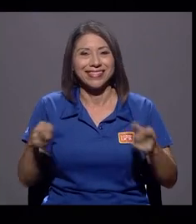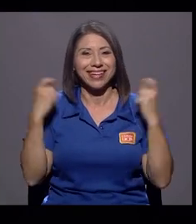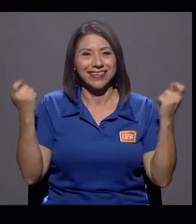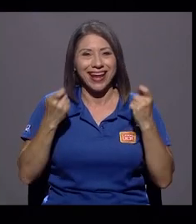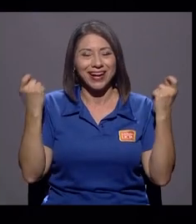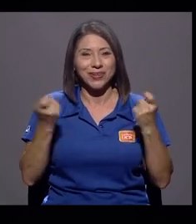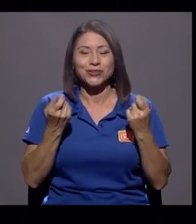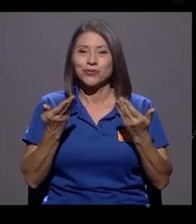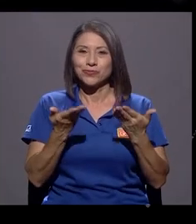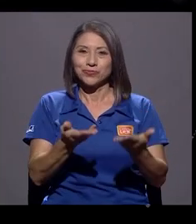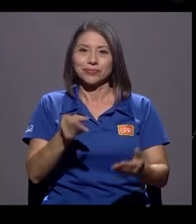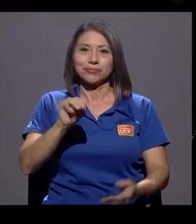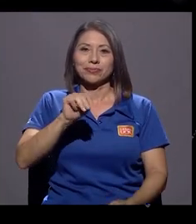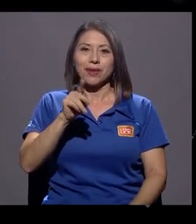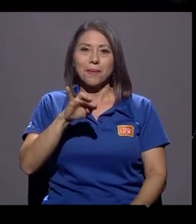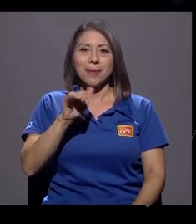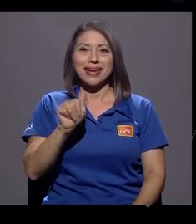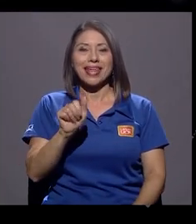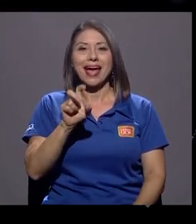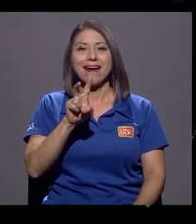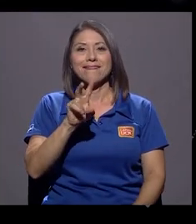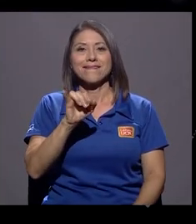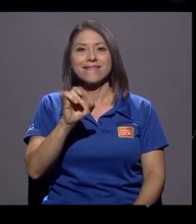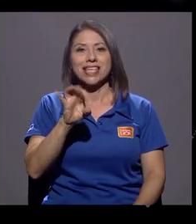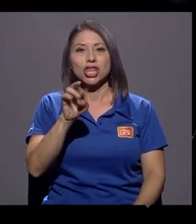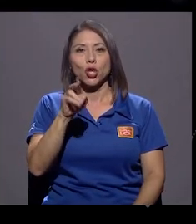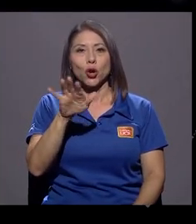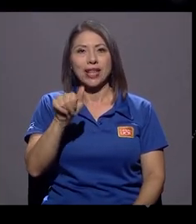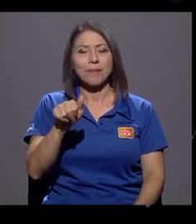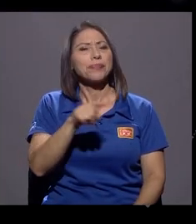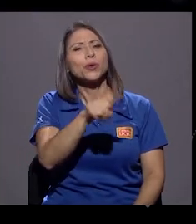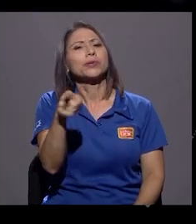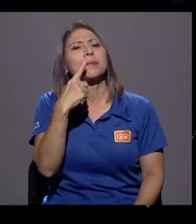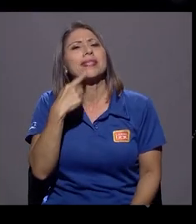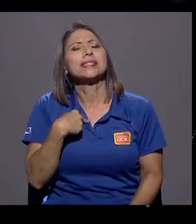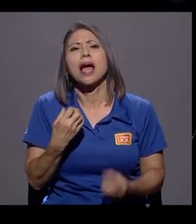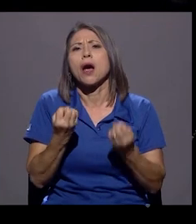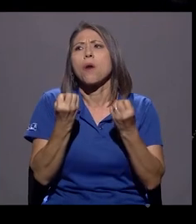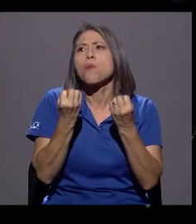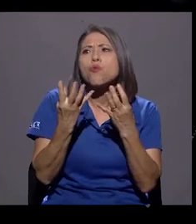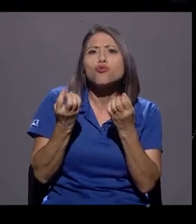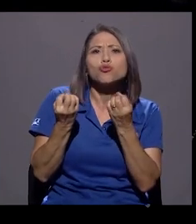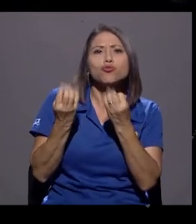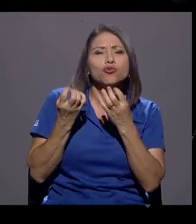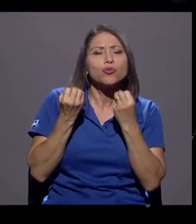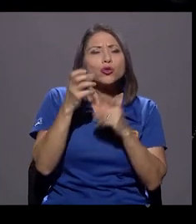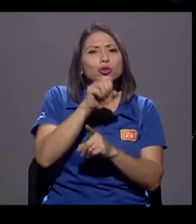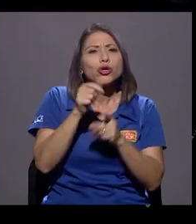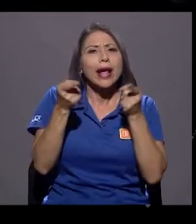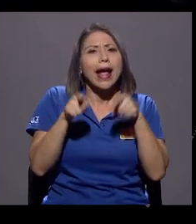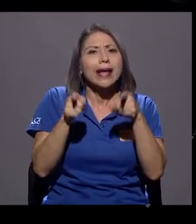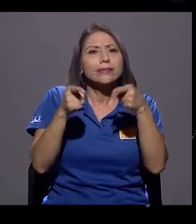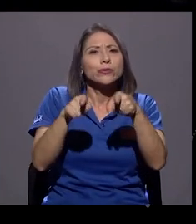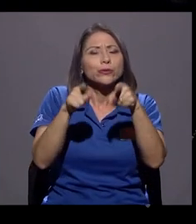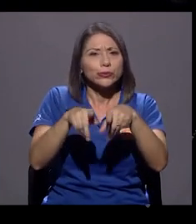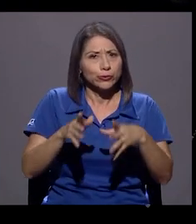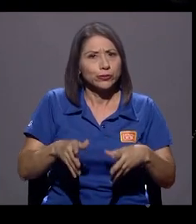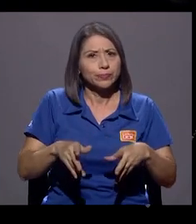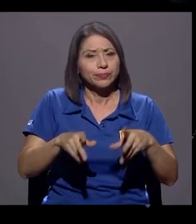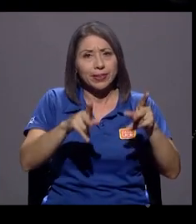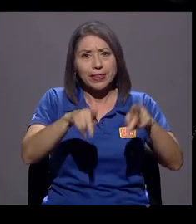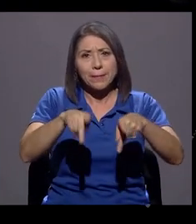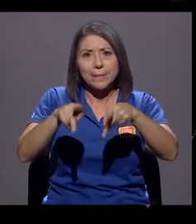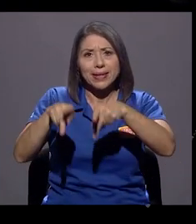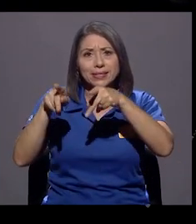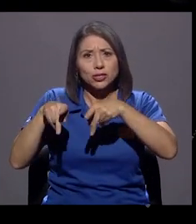Doña María Victoria, ahora usted me comentaba cómo existen muchos casos de personas que pueden, en casos específicos,